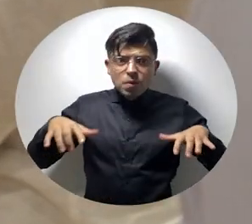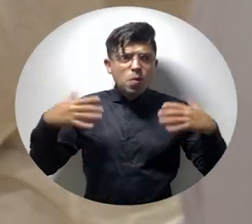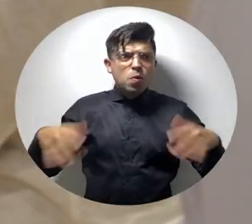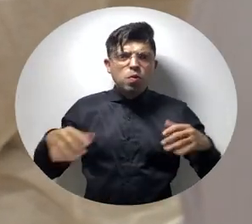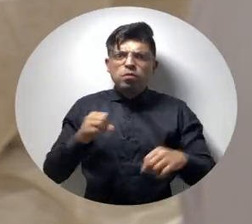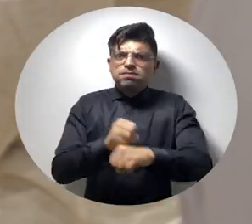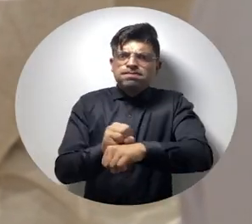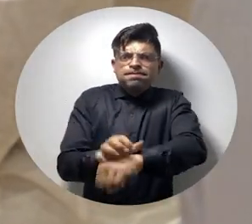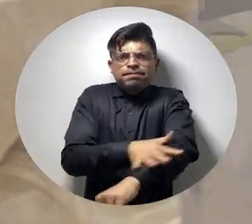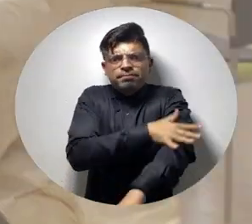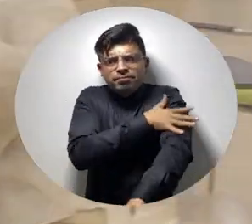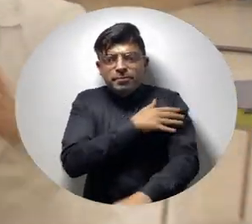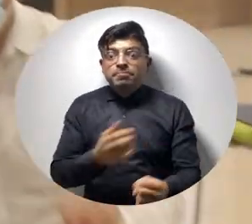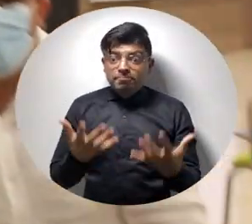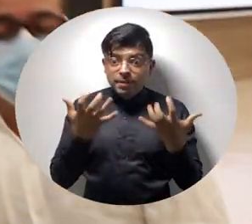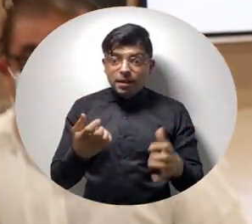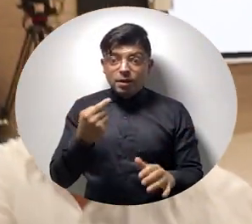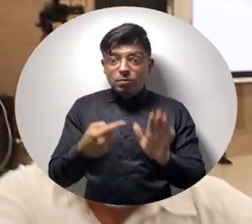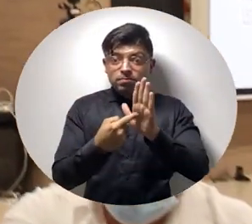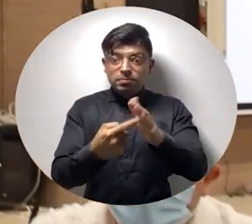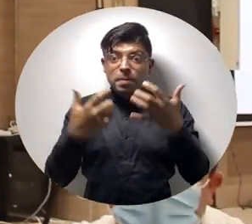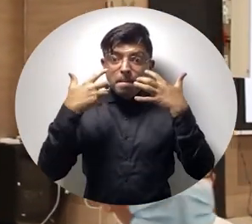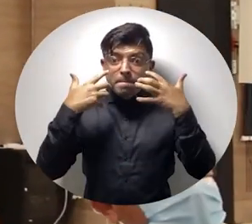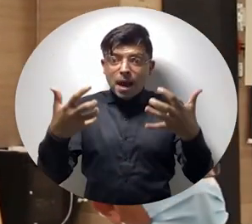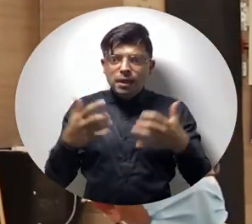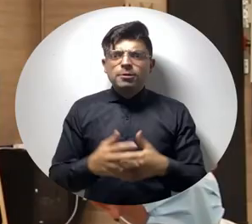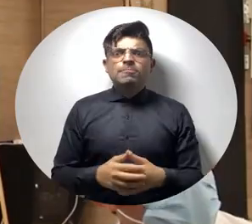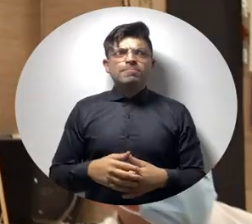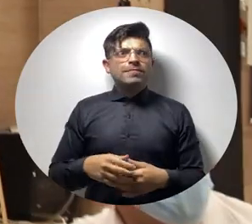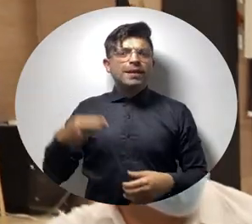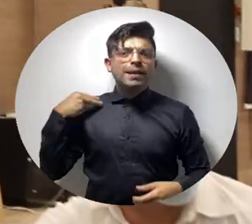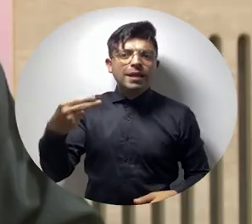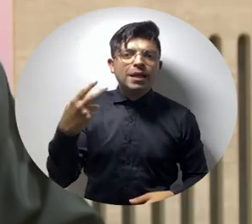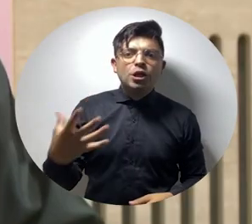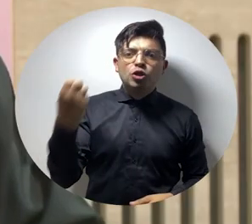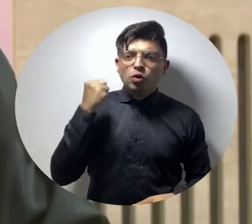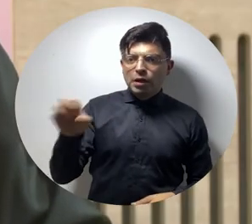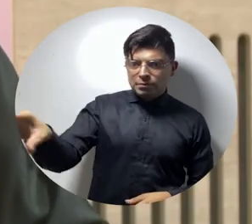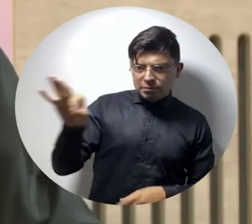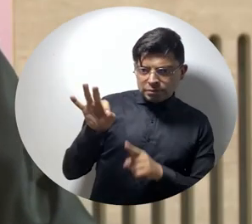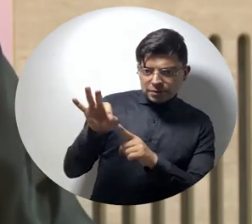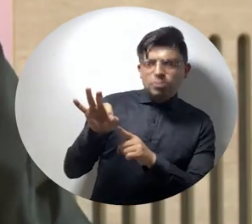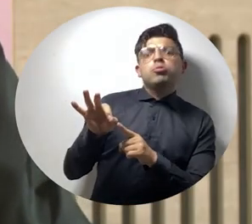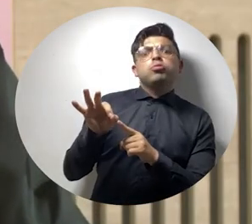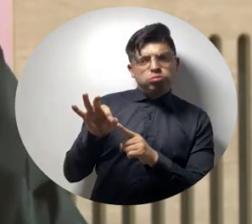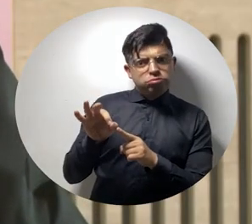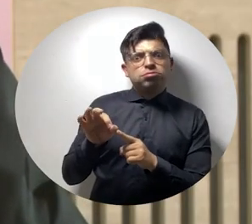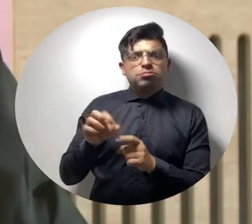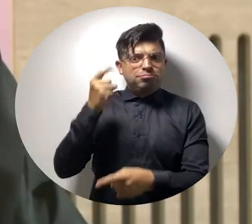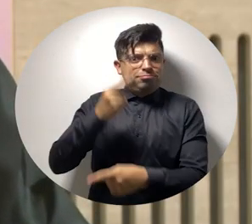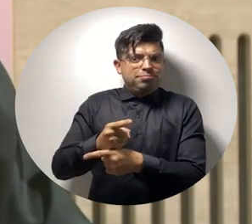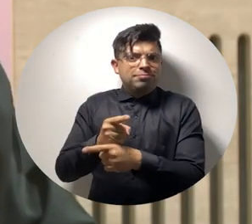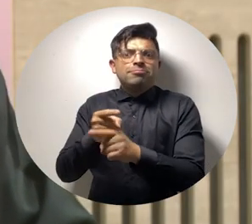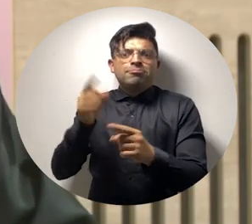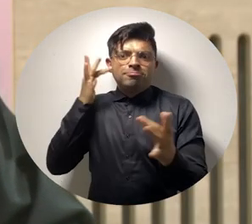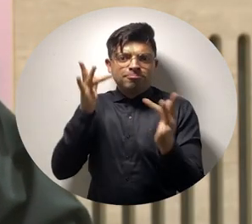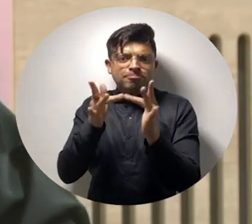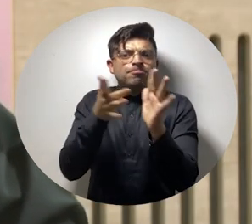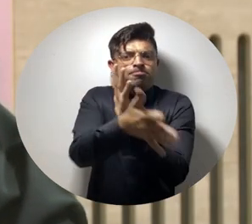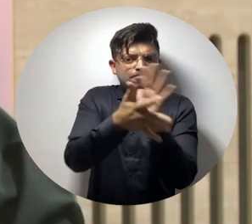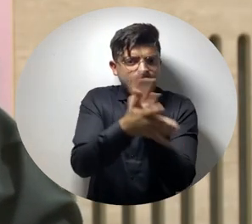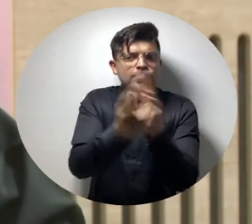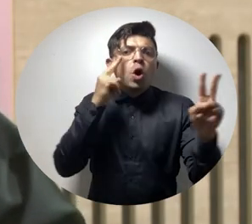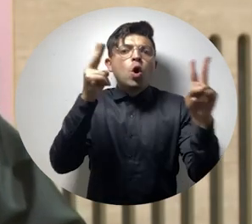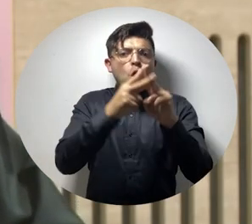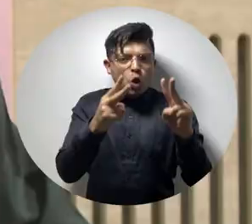muy significativo. Quiero resaltar que es de esas historias que merecen la pena que